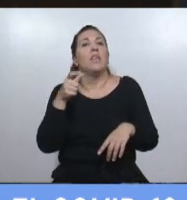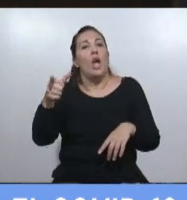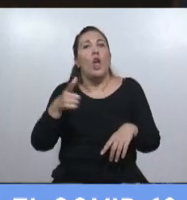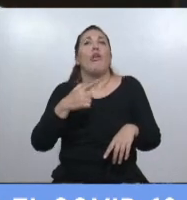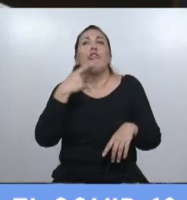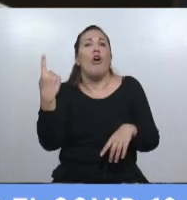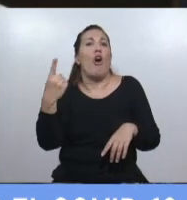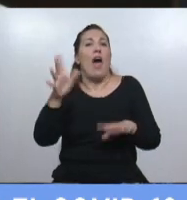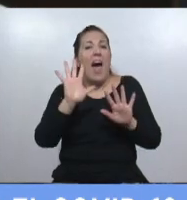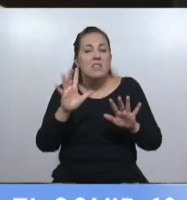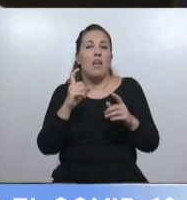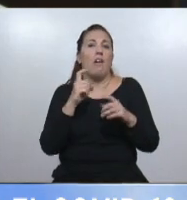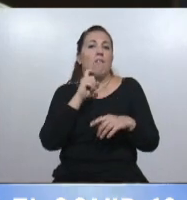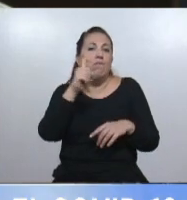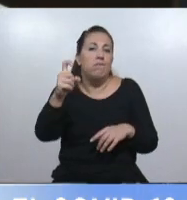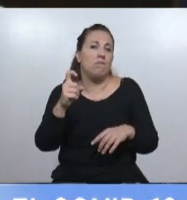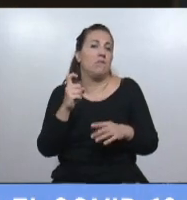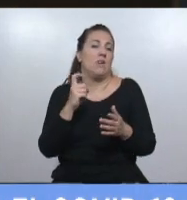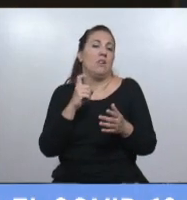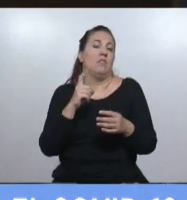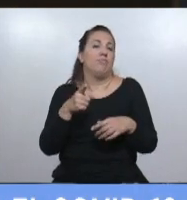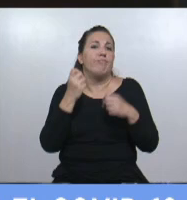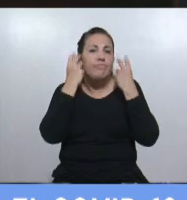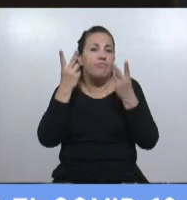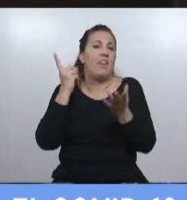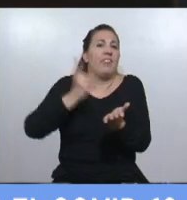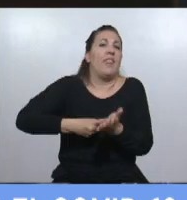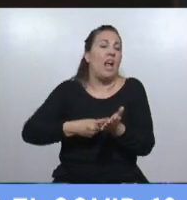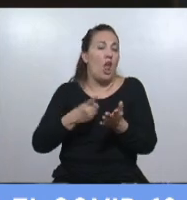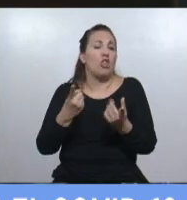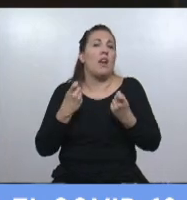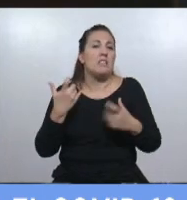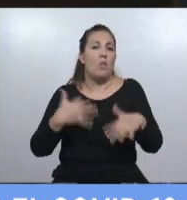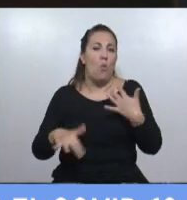y desobedecían un decreto de necesidad de urgencia